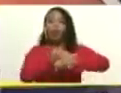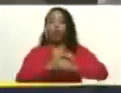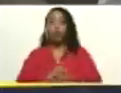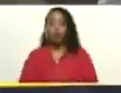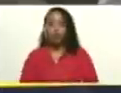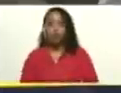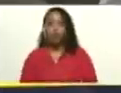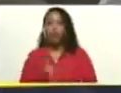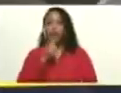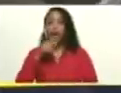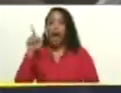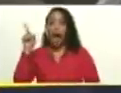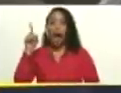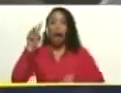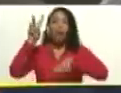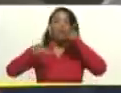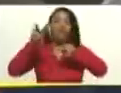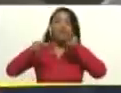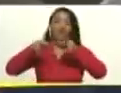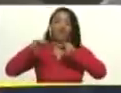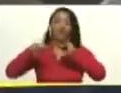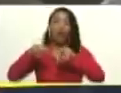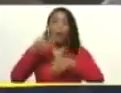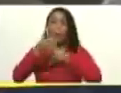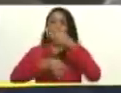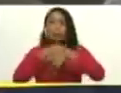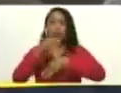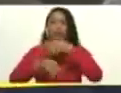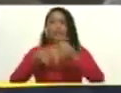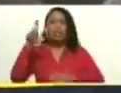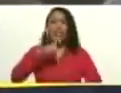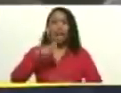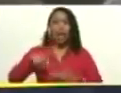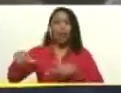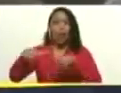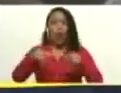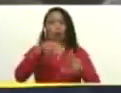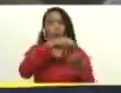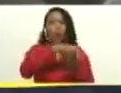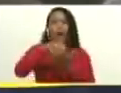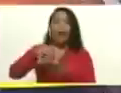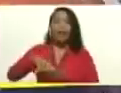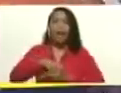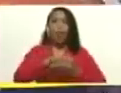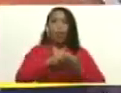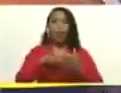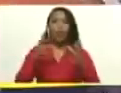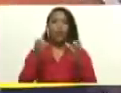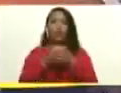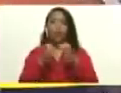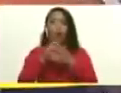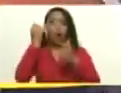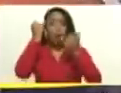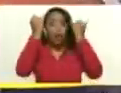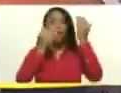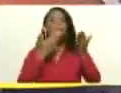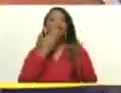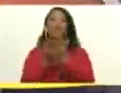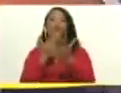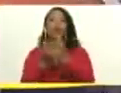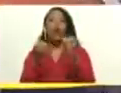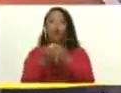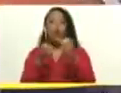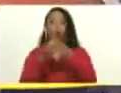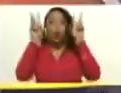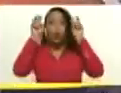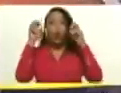quien ha traído un conjunto de necesidades de las regiones, de los estados, un conjunto de ideas para la generación de nuevos